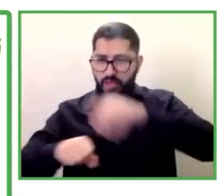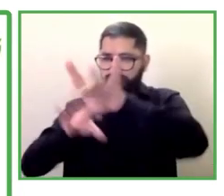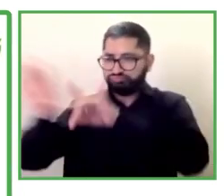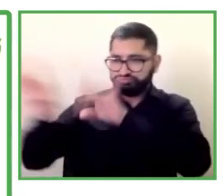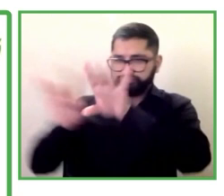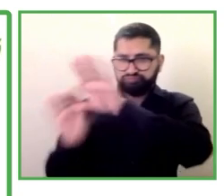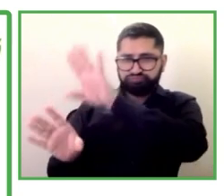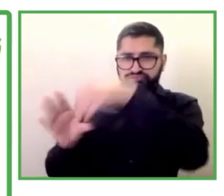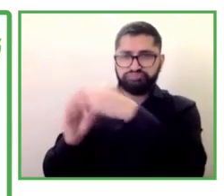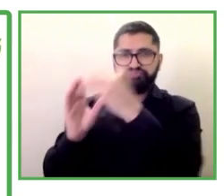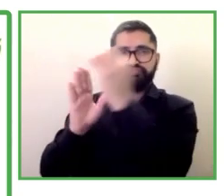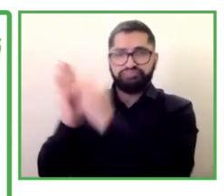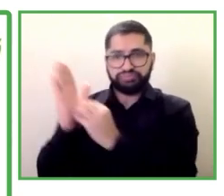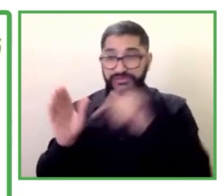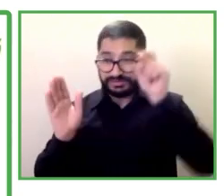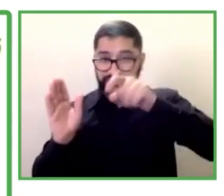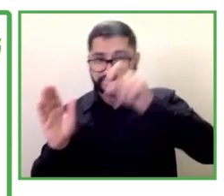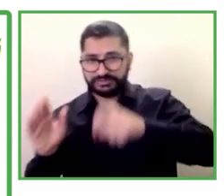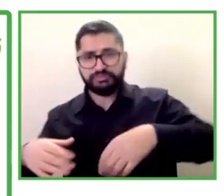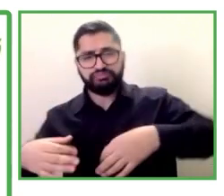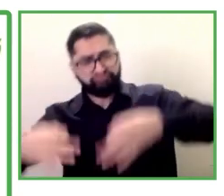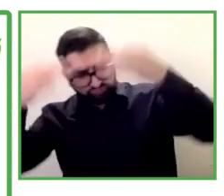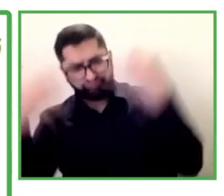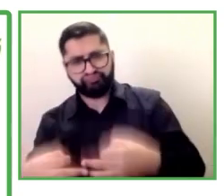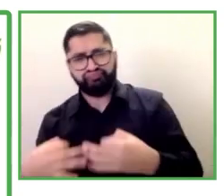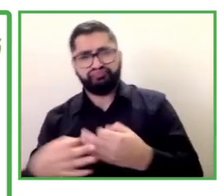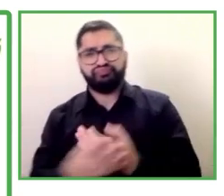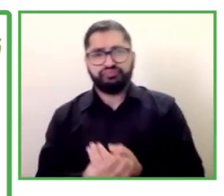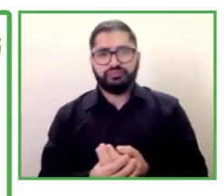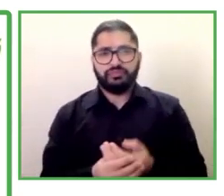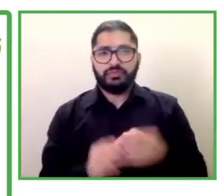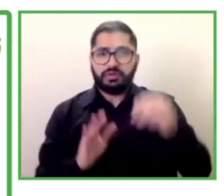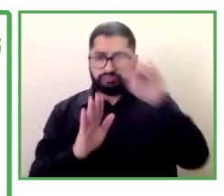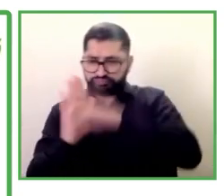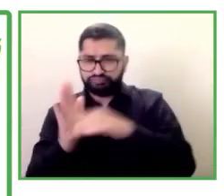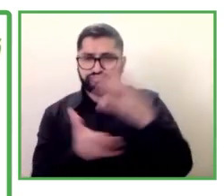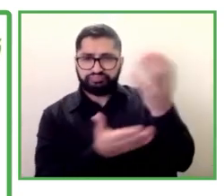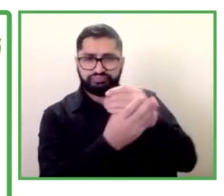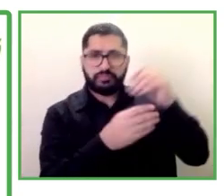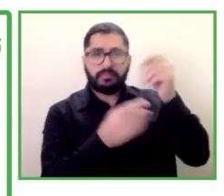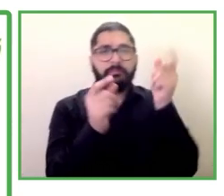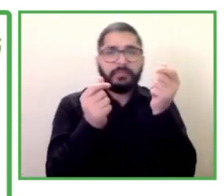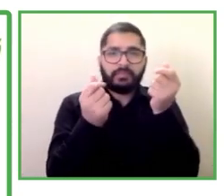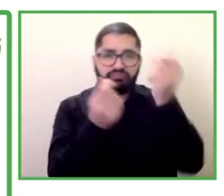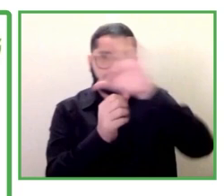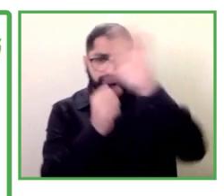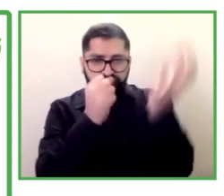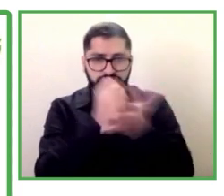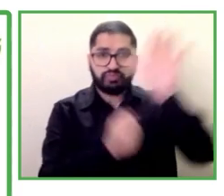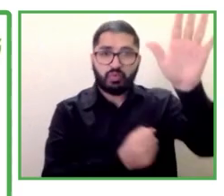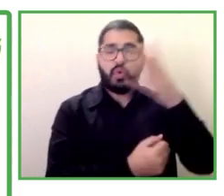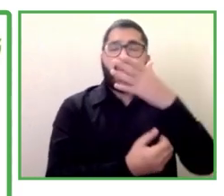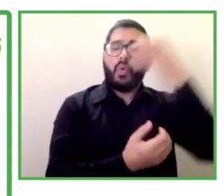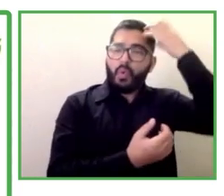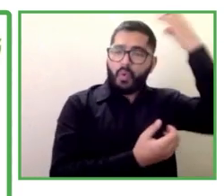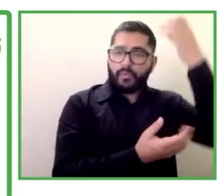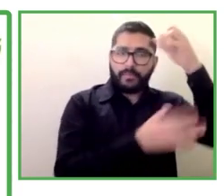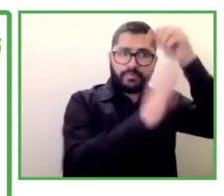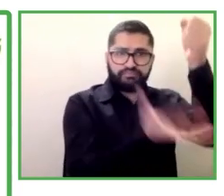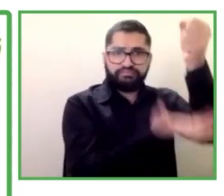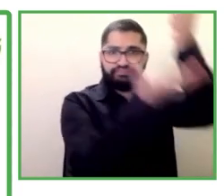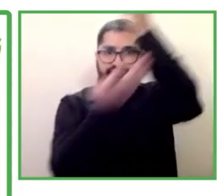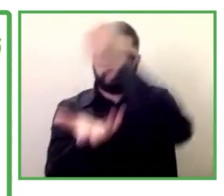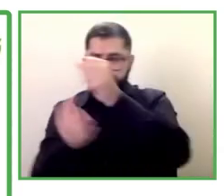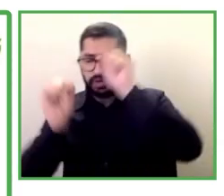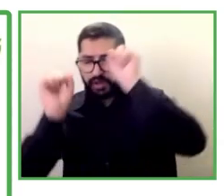sostenible ya que depende del presupuesto del Ministerio de Trabajo y Economía Social así como de las comunidades autónomas que tienen la